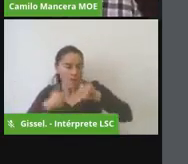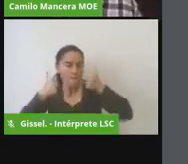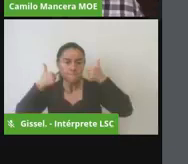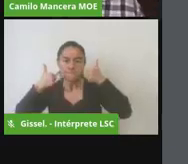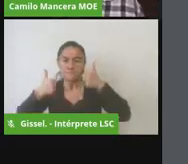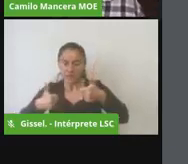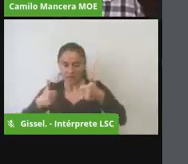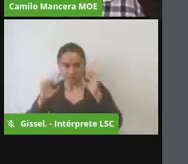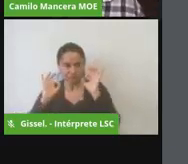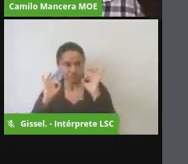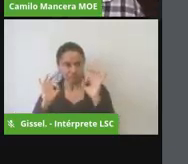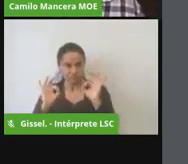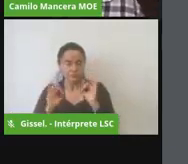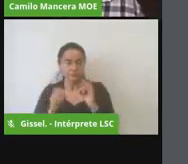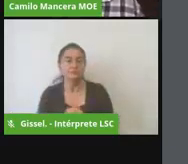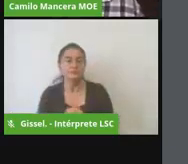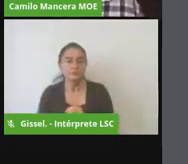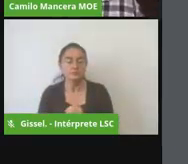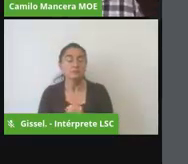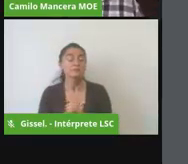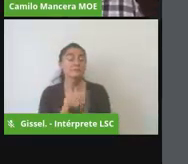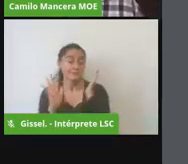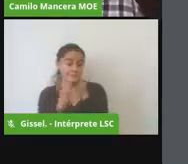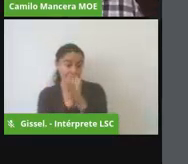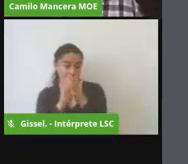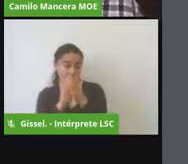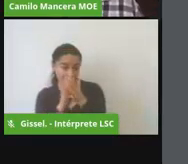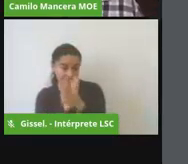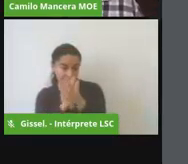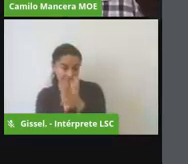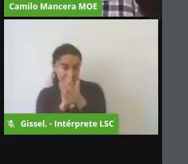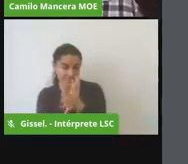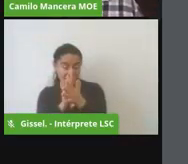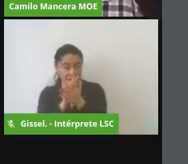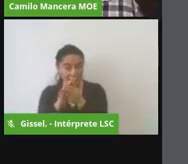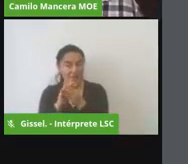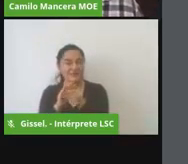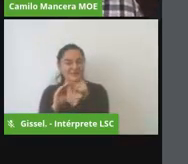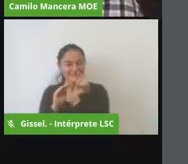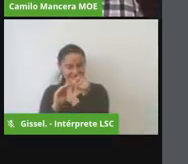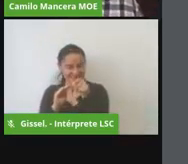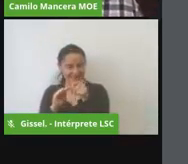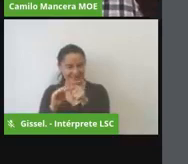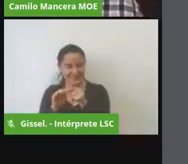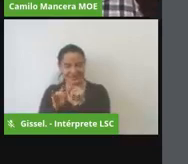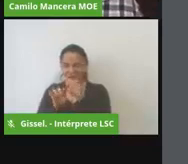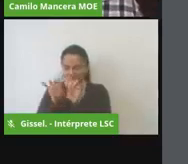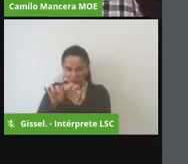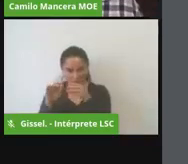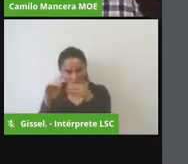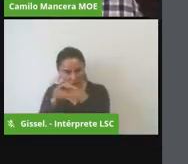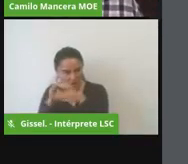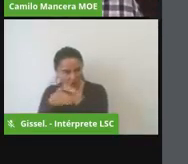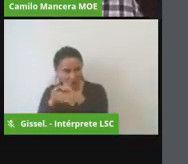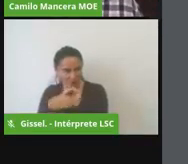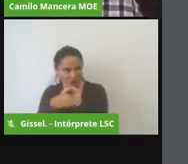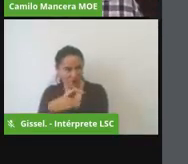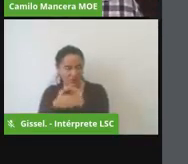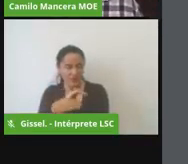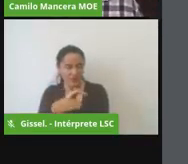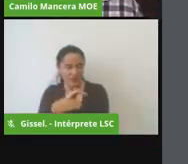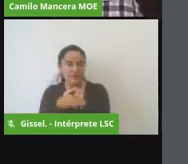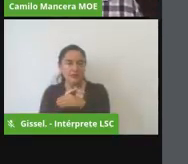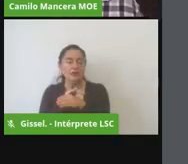evidentemente la información que se está ingresando acá en muchas ocasiones será